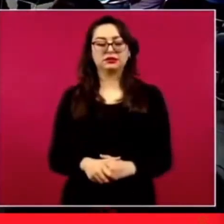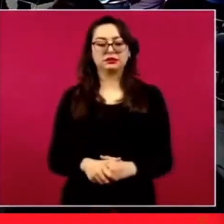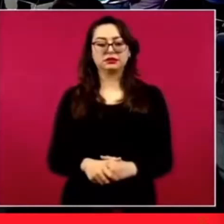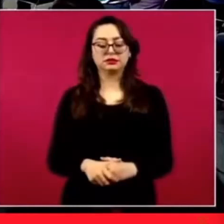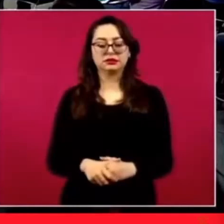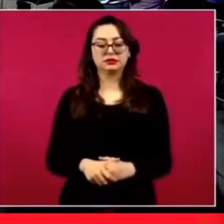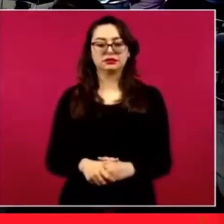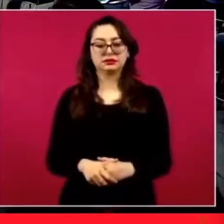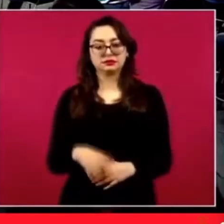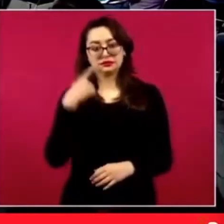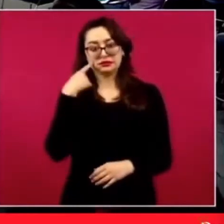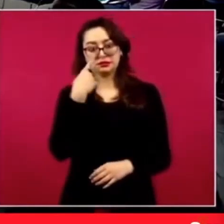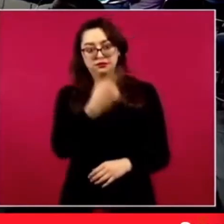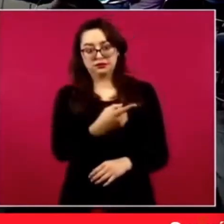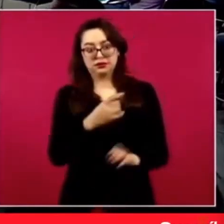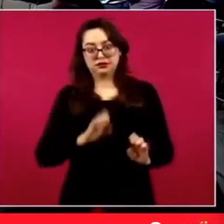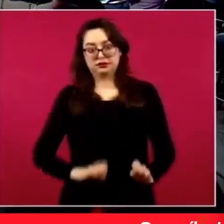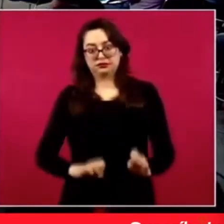es que tiene el hangar, miren.